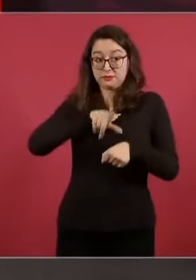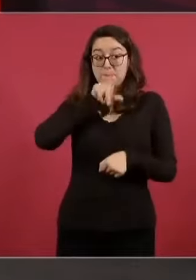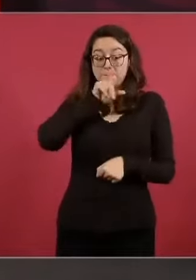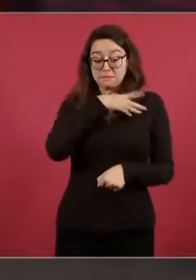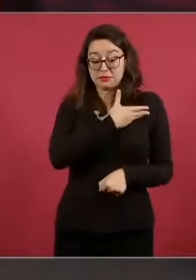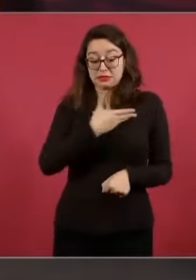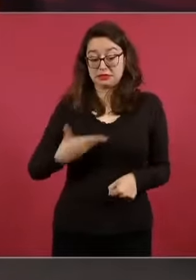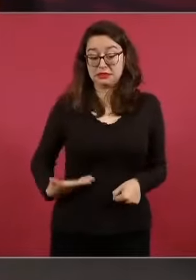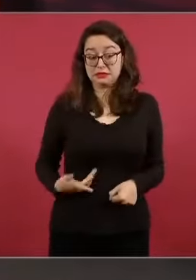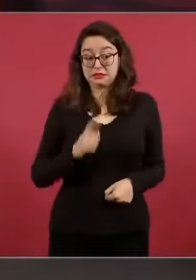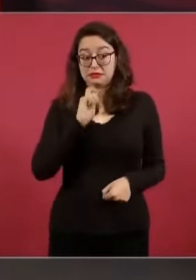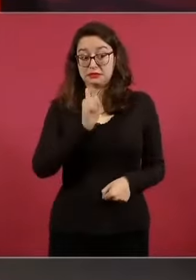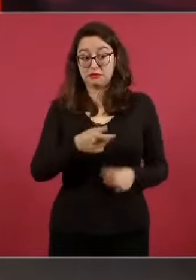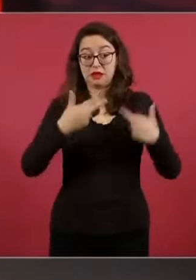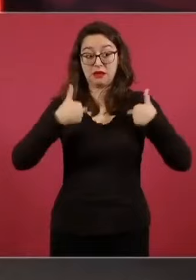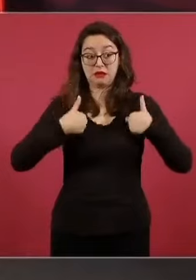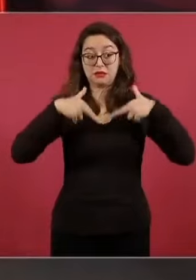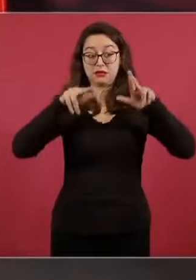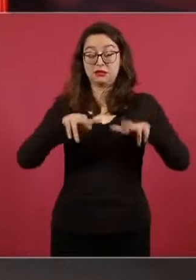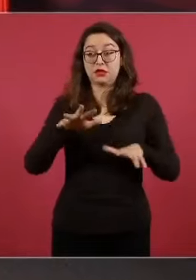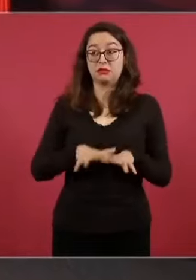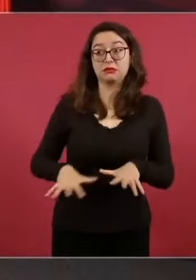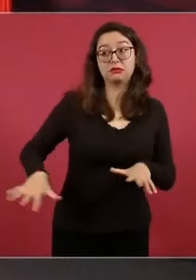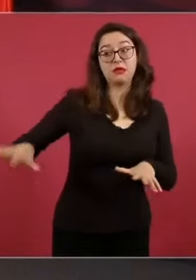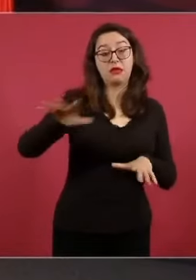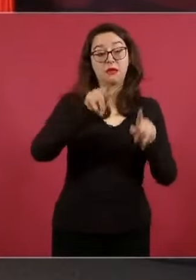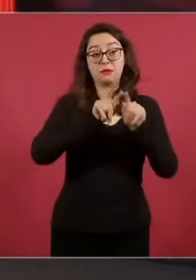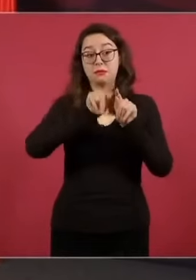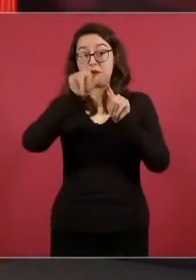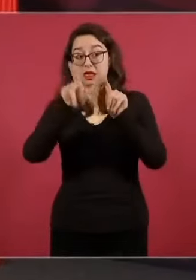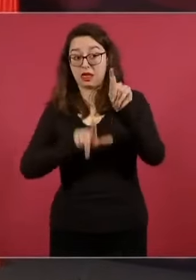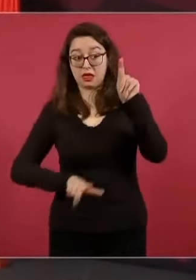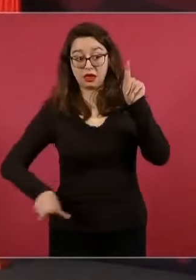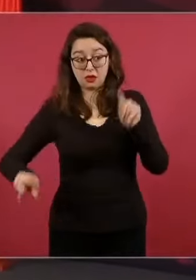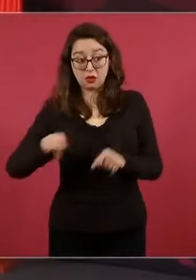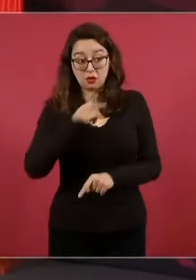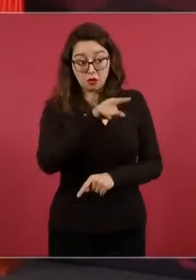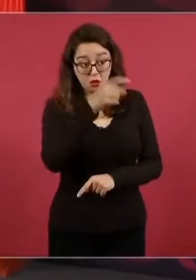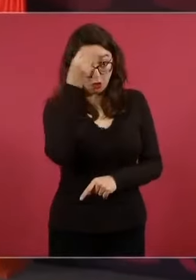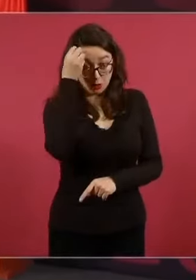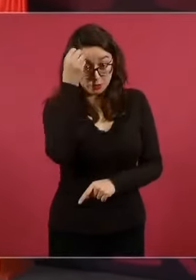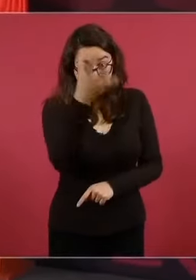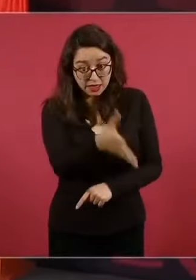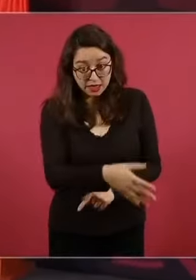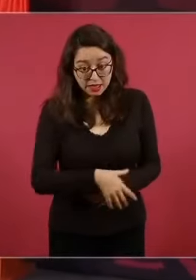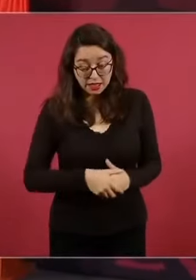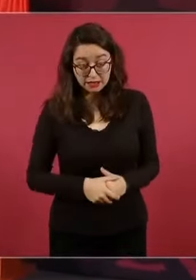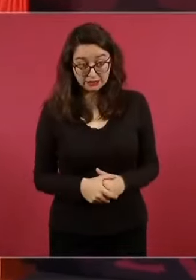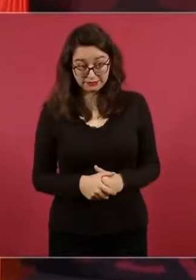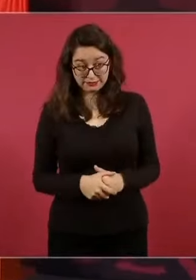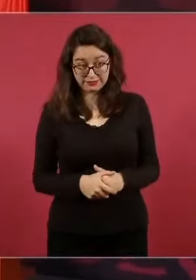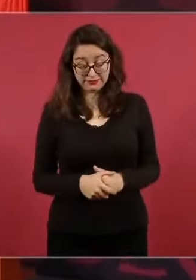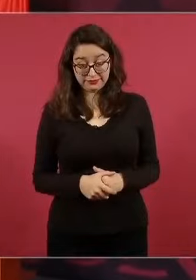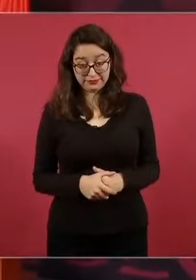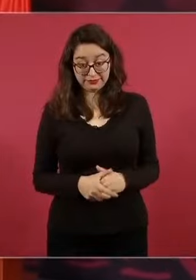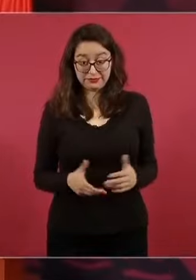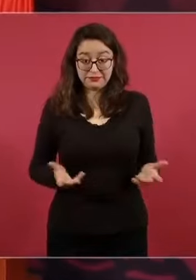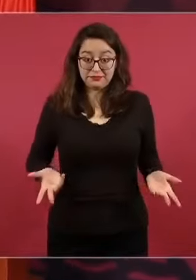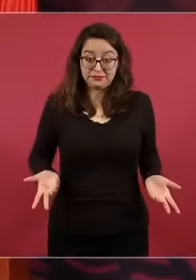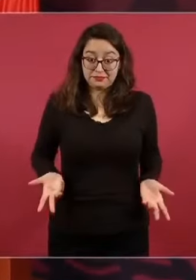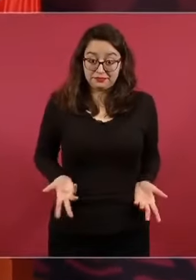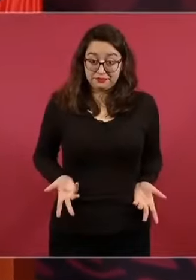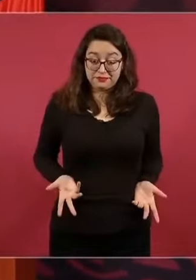que representa a todos los mexicanos y que yo llegué aquí. A nadie hay que insultar, pero